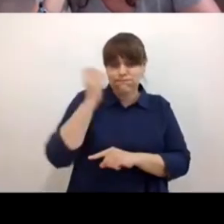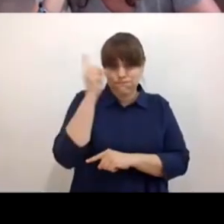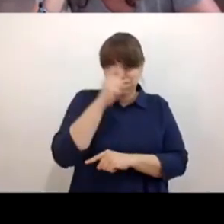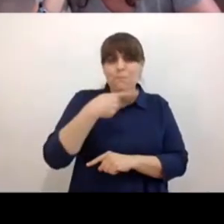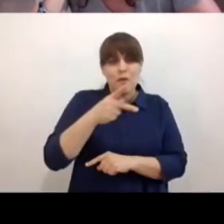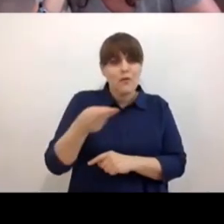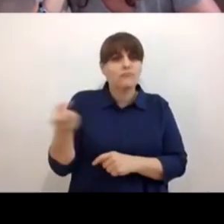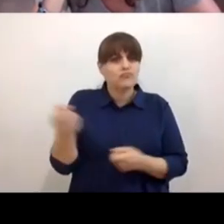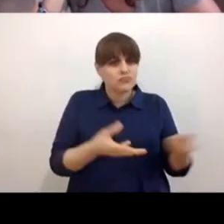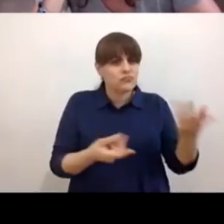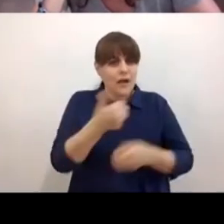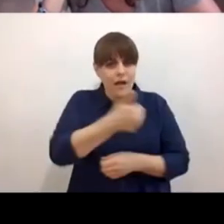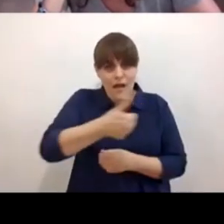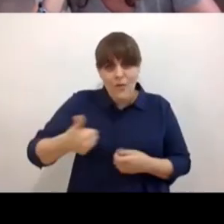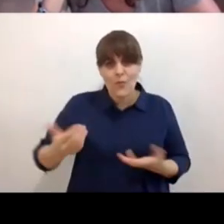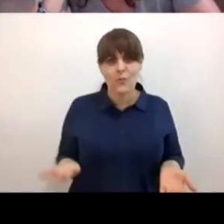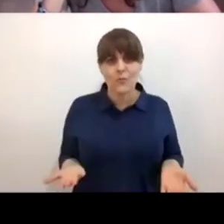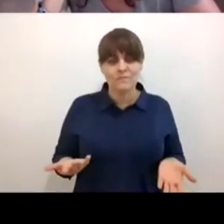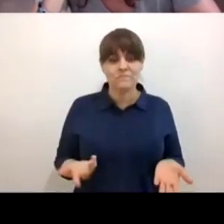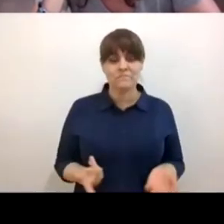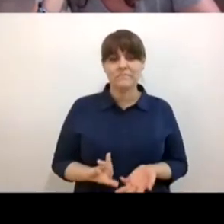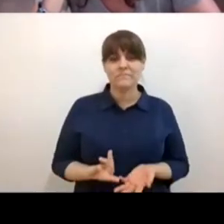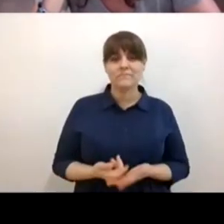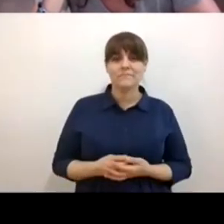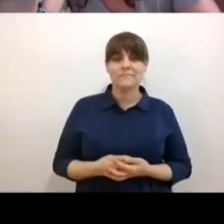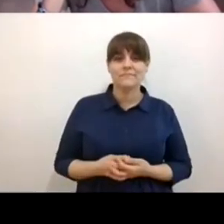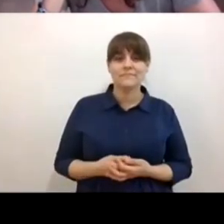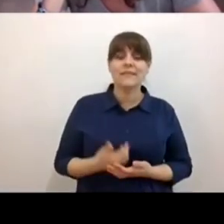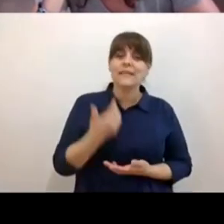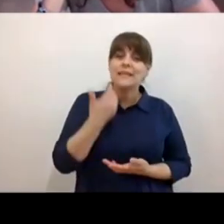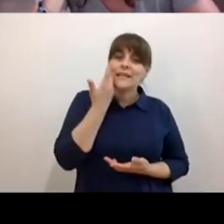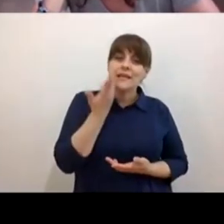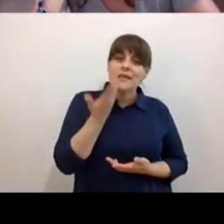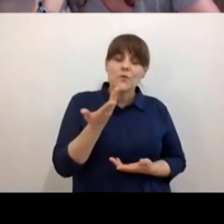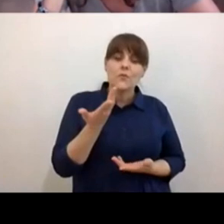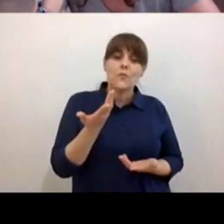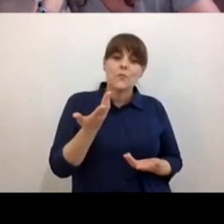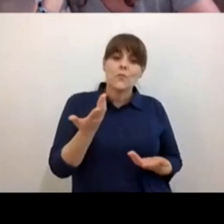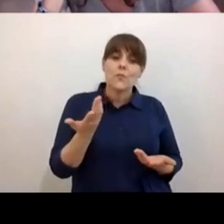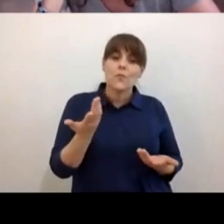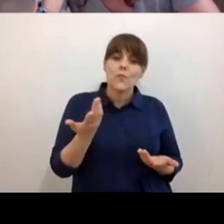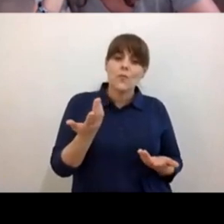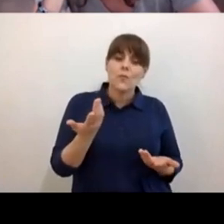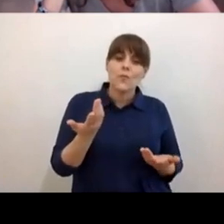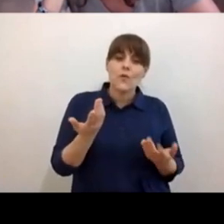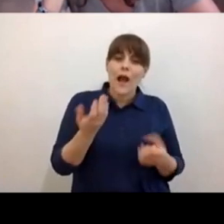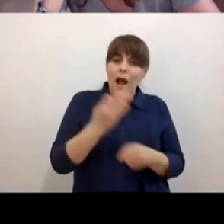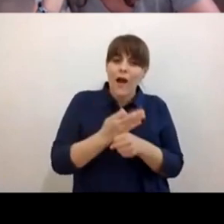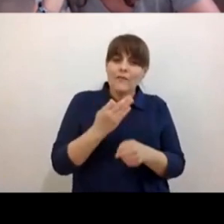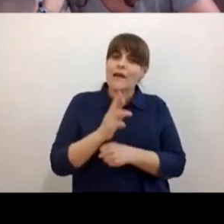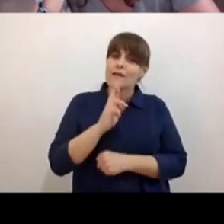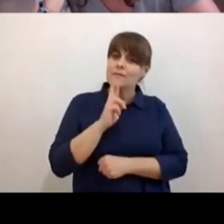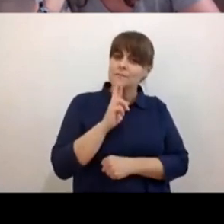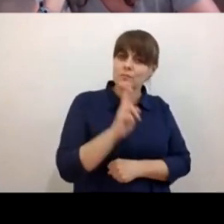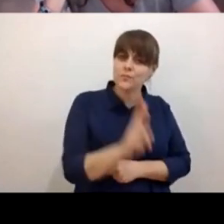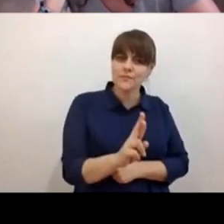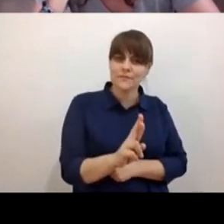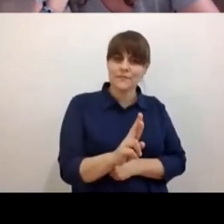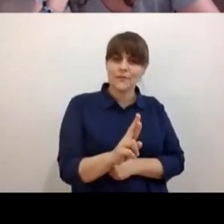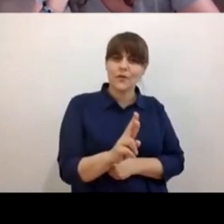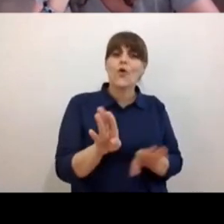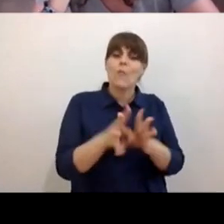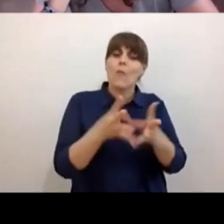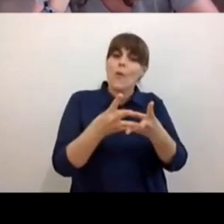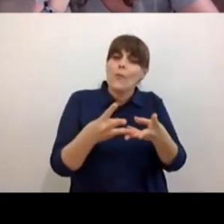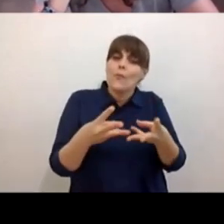entonces como ven quiero quiero ir a la parte de de soluciones de propuestas de locuras de de